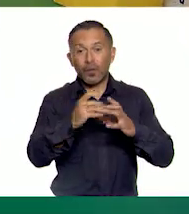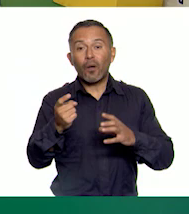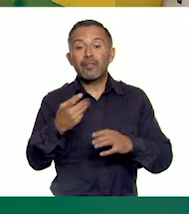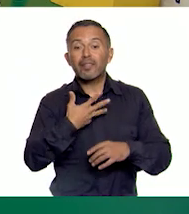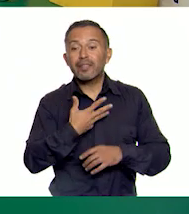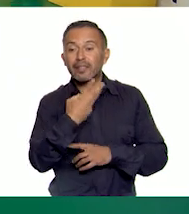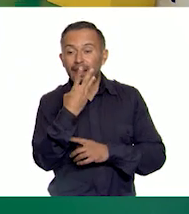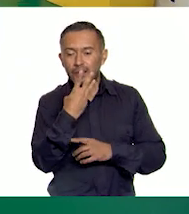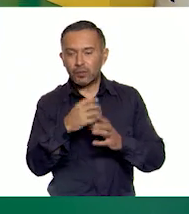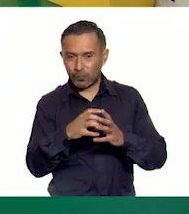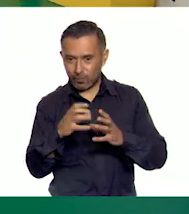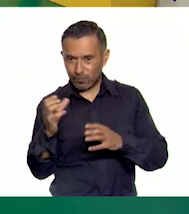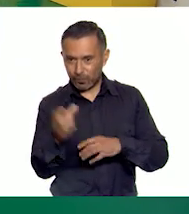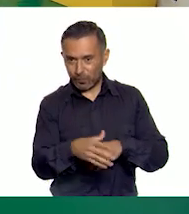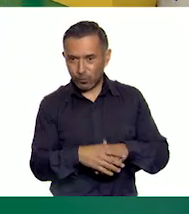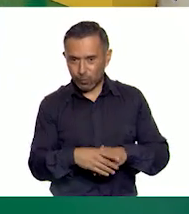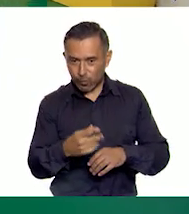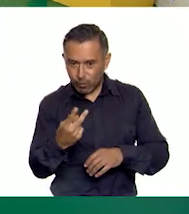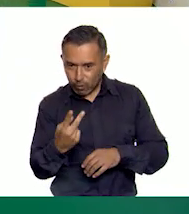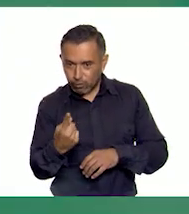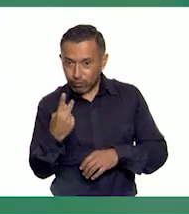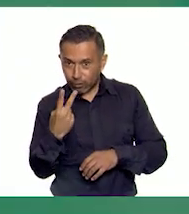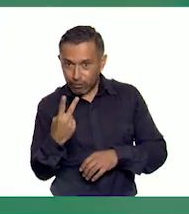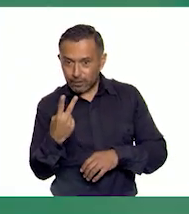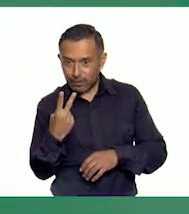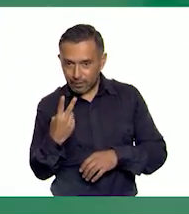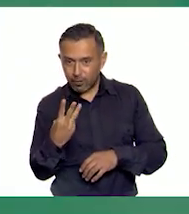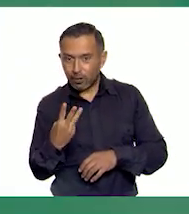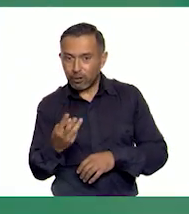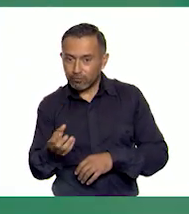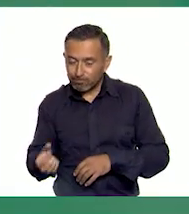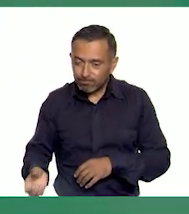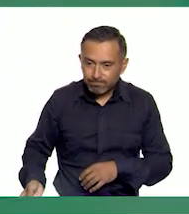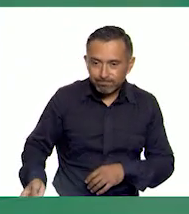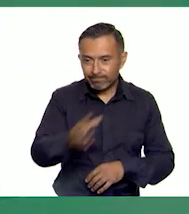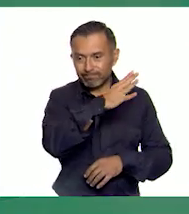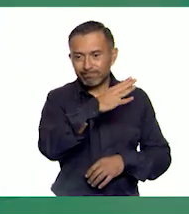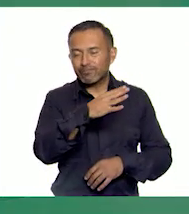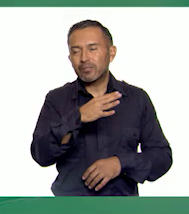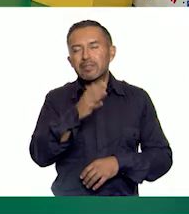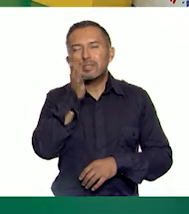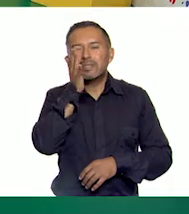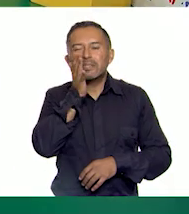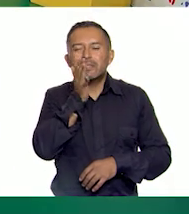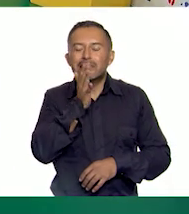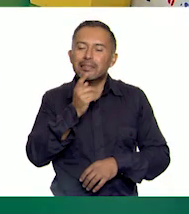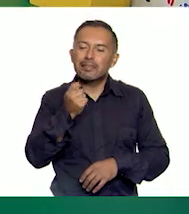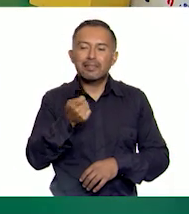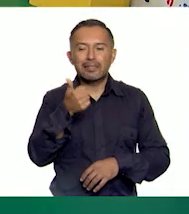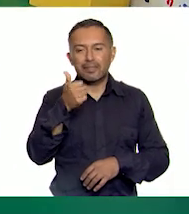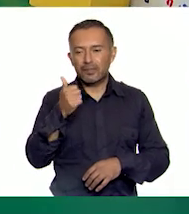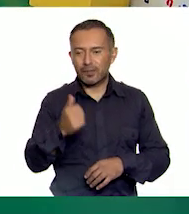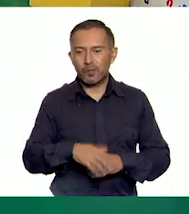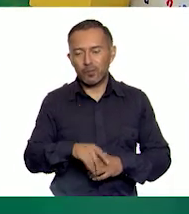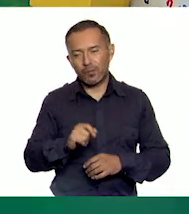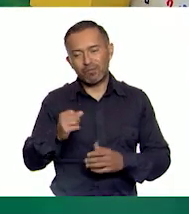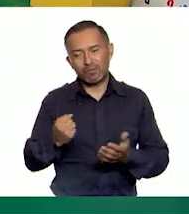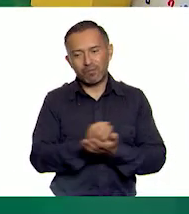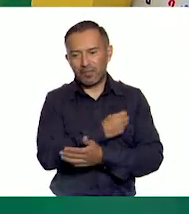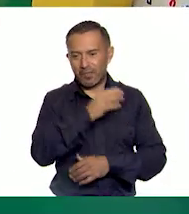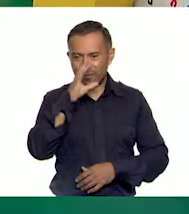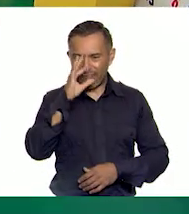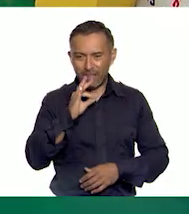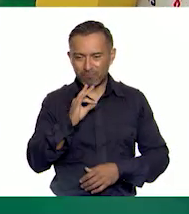quedan. Venga, una chuza. Una, dos, tres. Cerca, muy bien. No se pudo. Ni hablar.